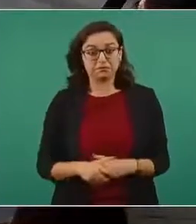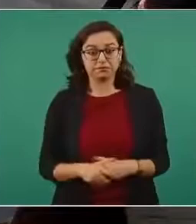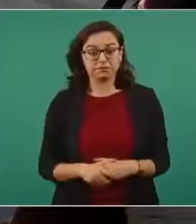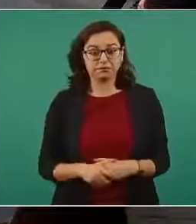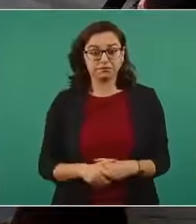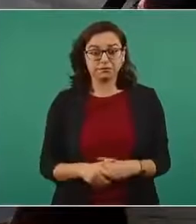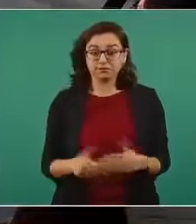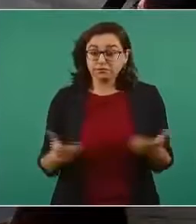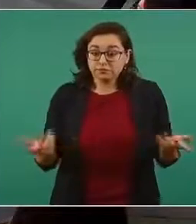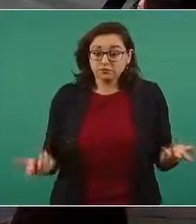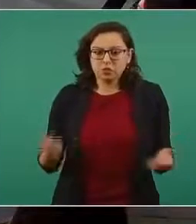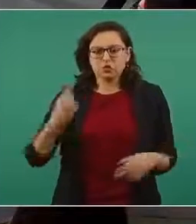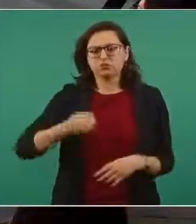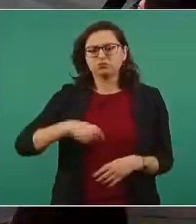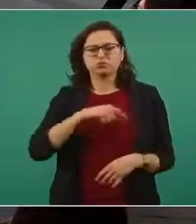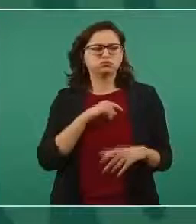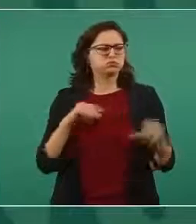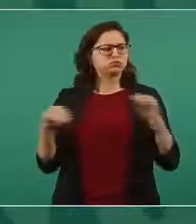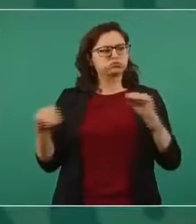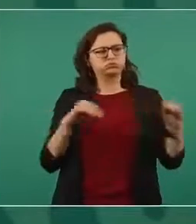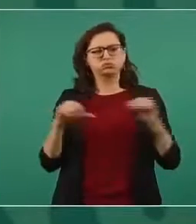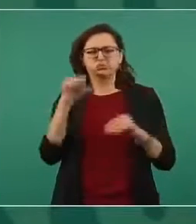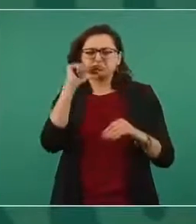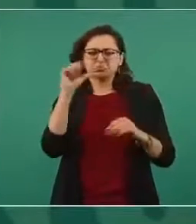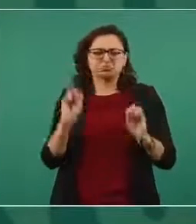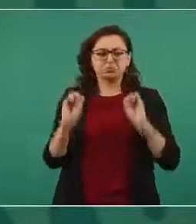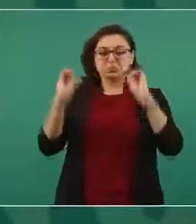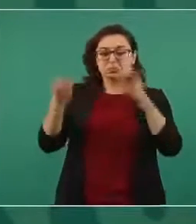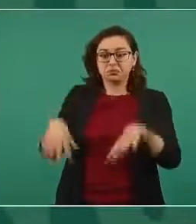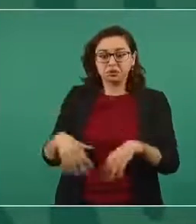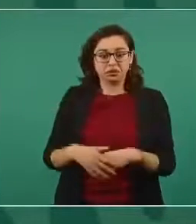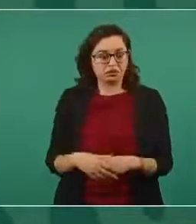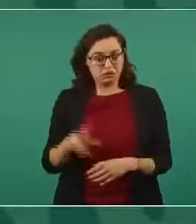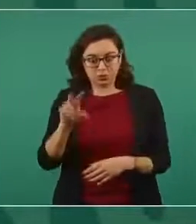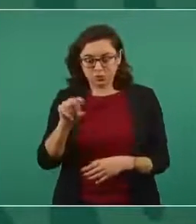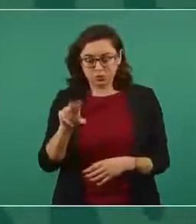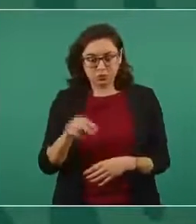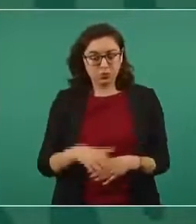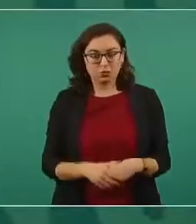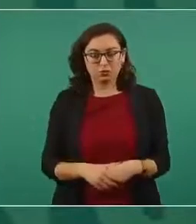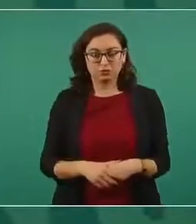no nos hemos olvidado como tampoco nos